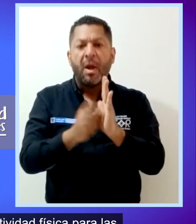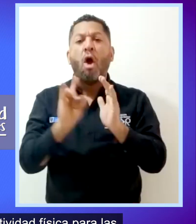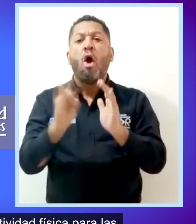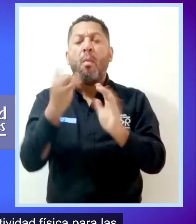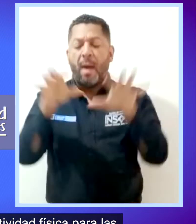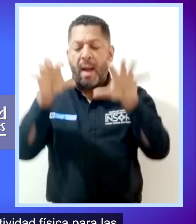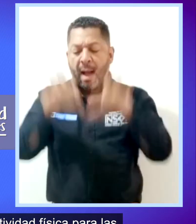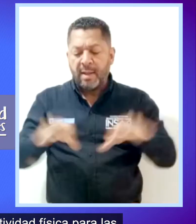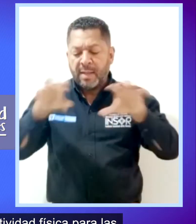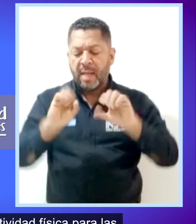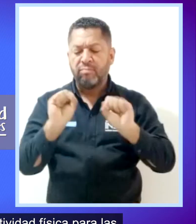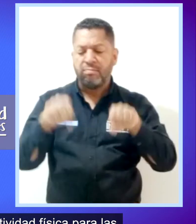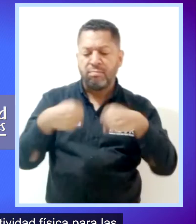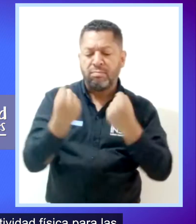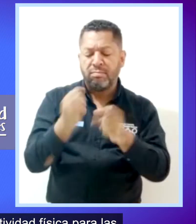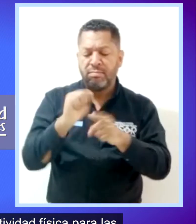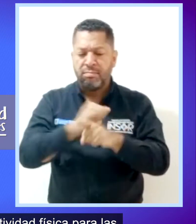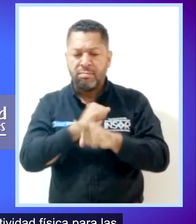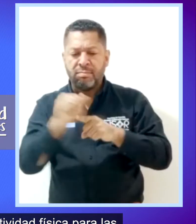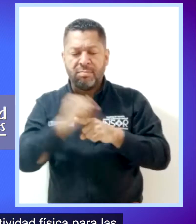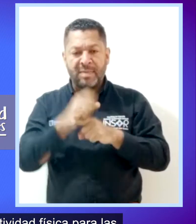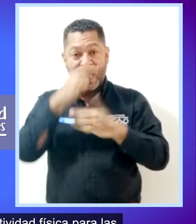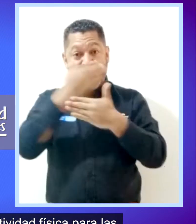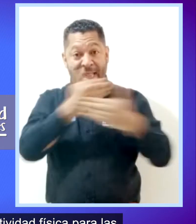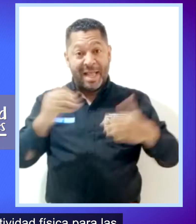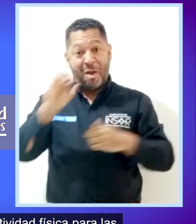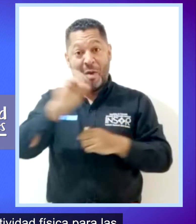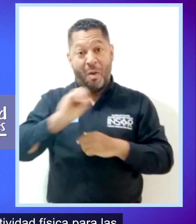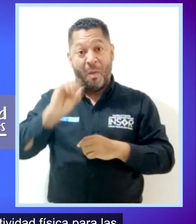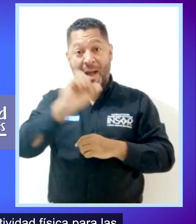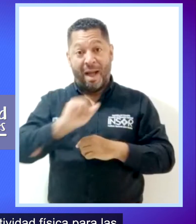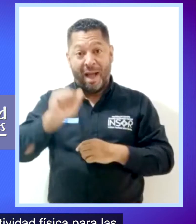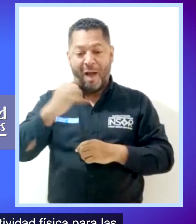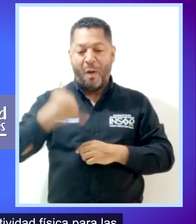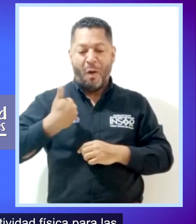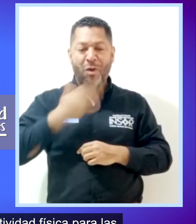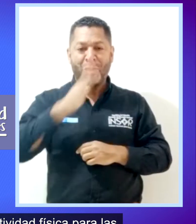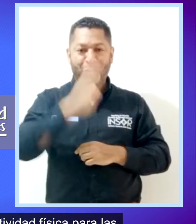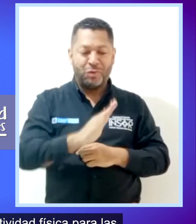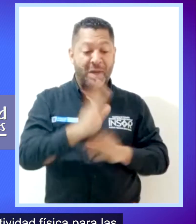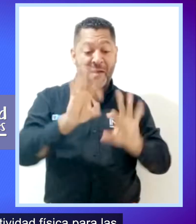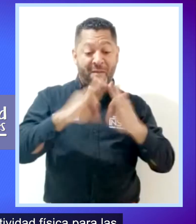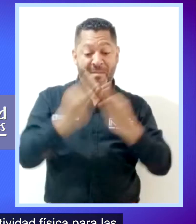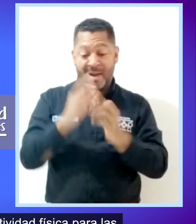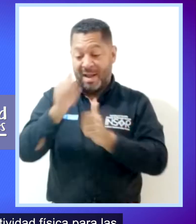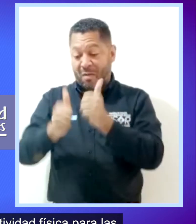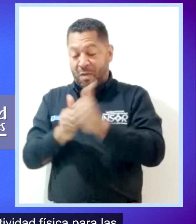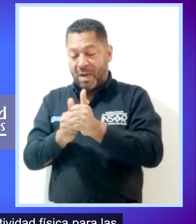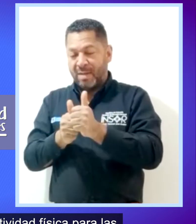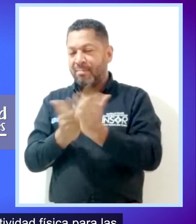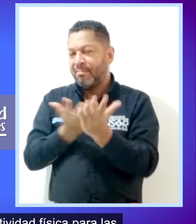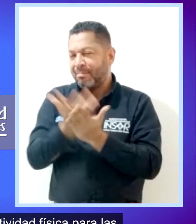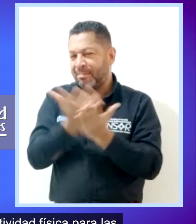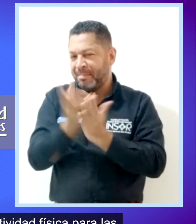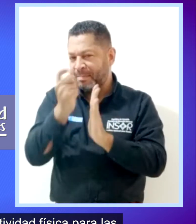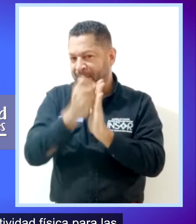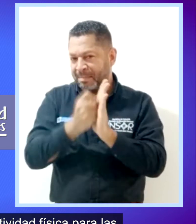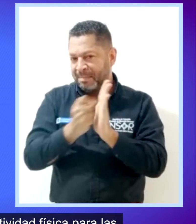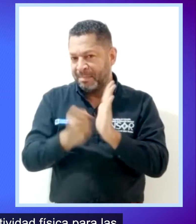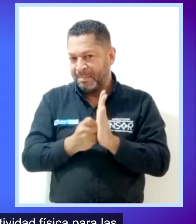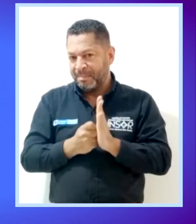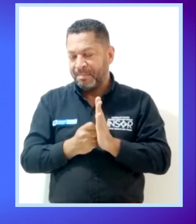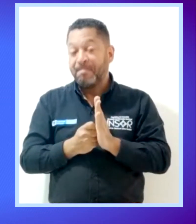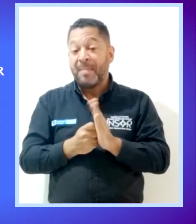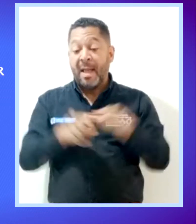Recomendaciones de ejercicio y actividad física para las niñas, niños, adolescentes, familias y cuidadores.